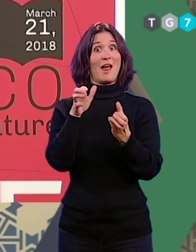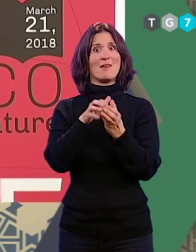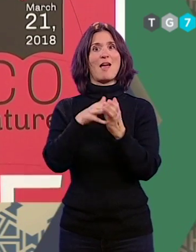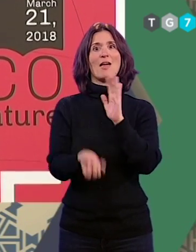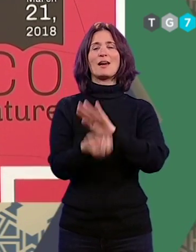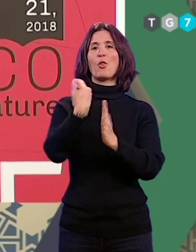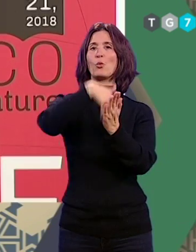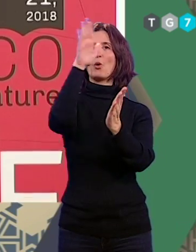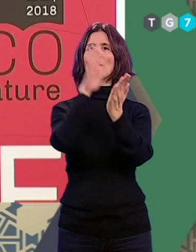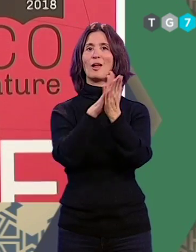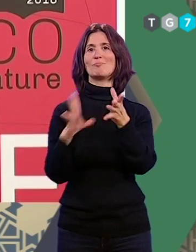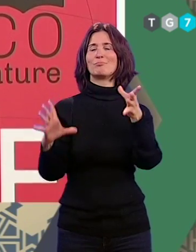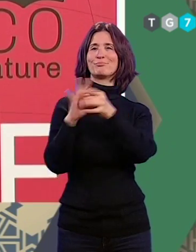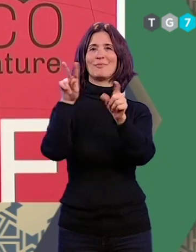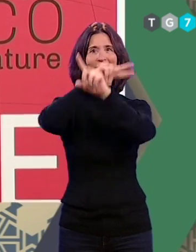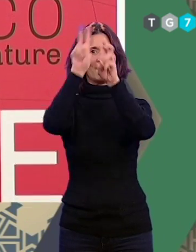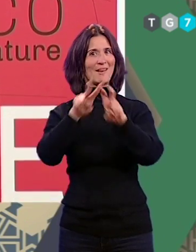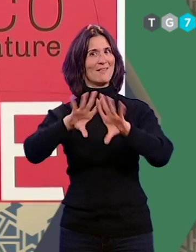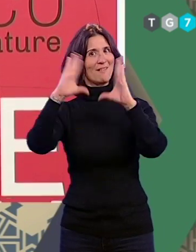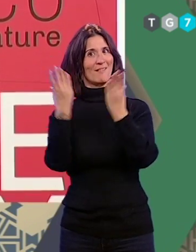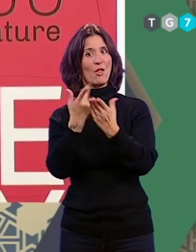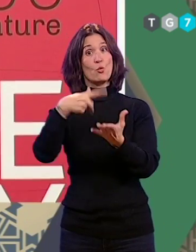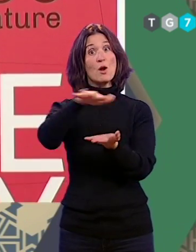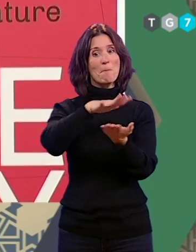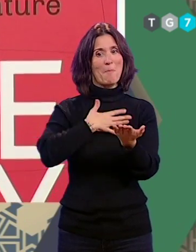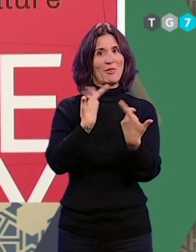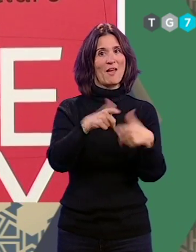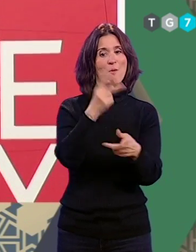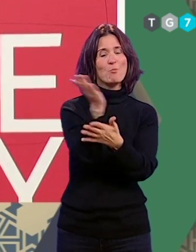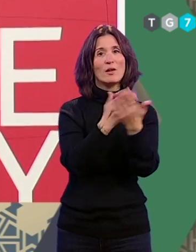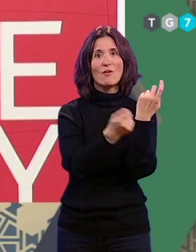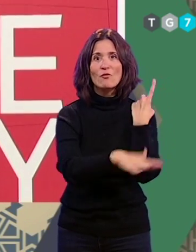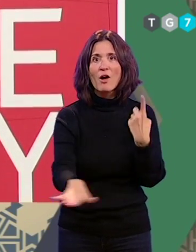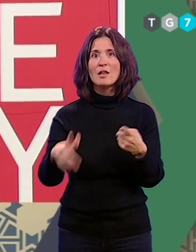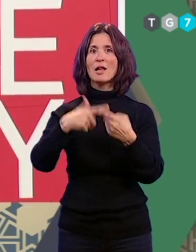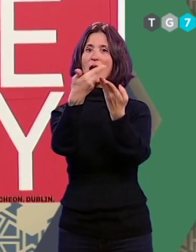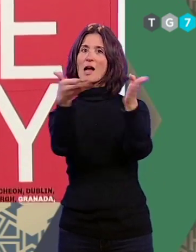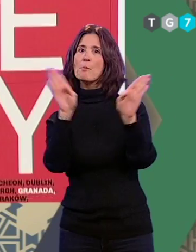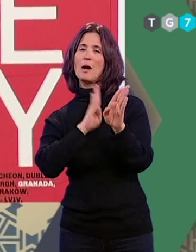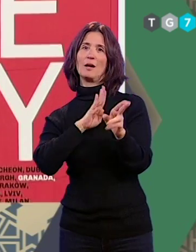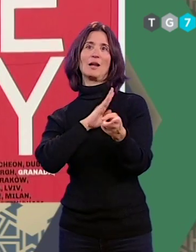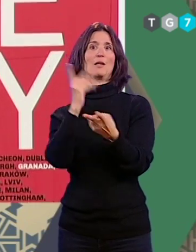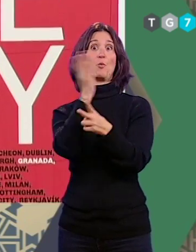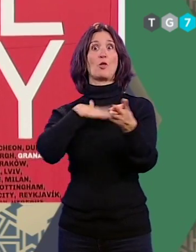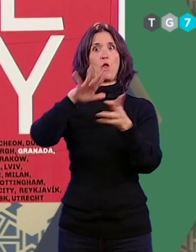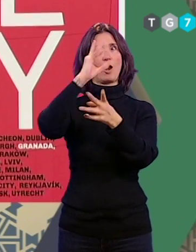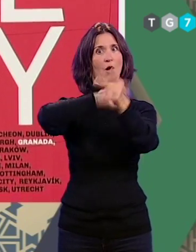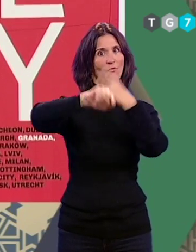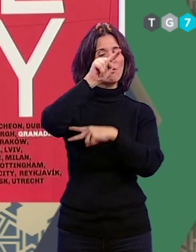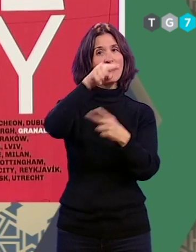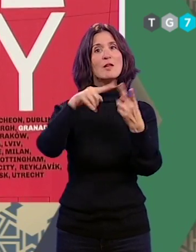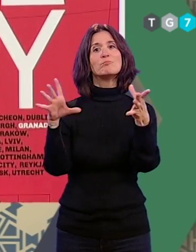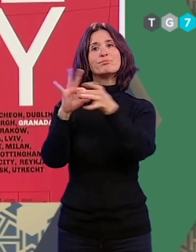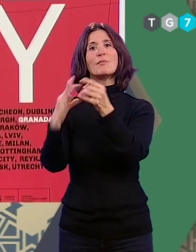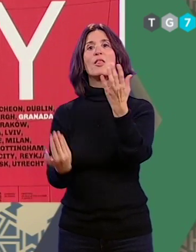diseñado un cartel conjunto internacional. Habrá un espacio para la poesía infantil, escaparate de poesía en el Albaicín y conexión con el